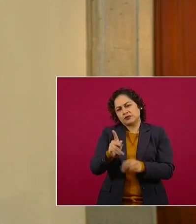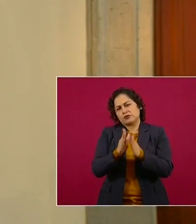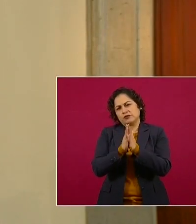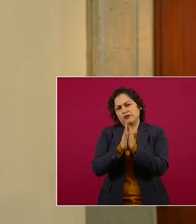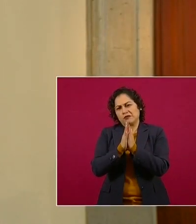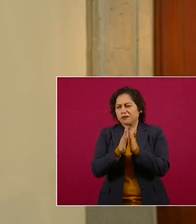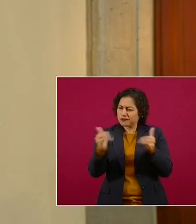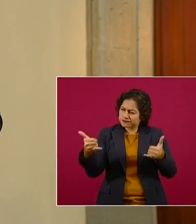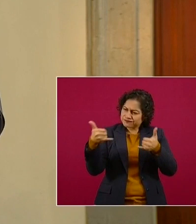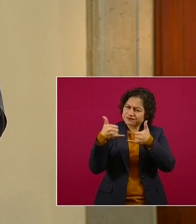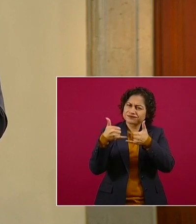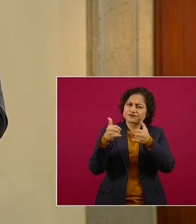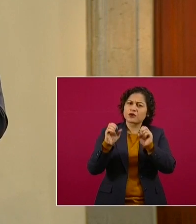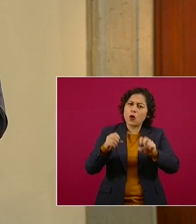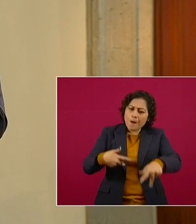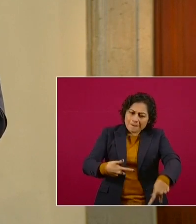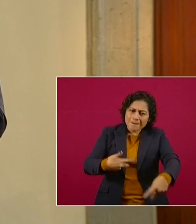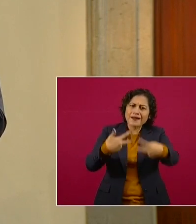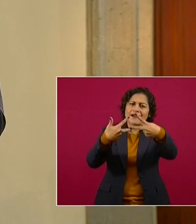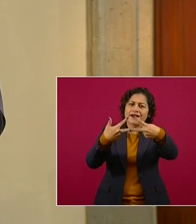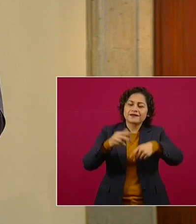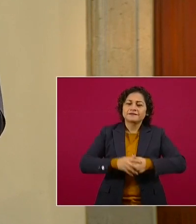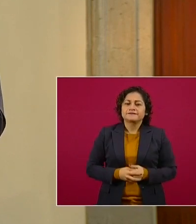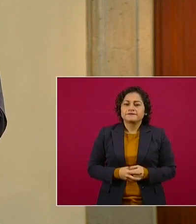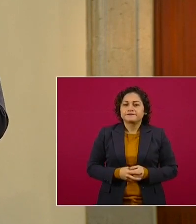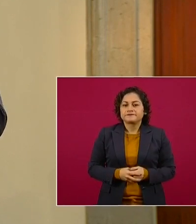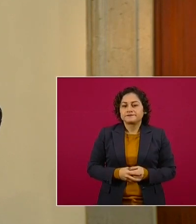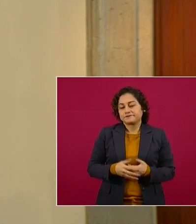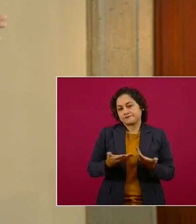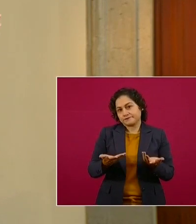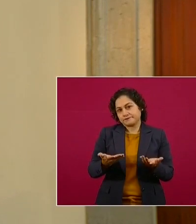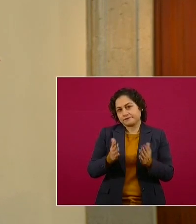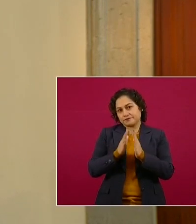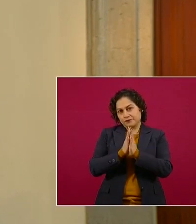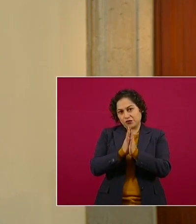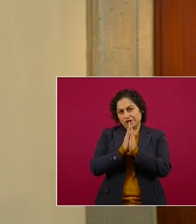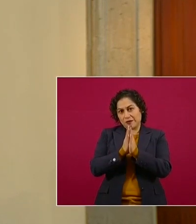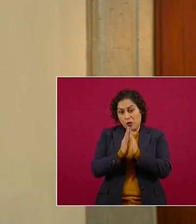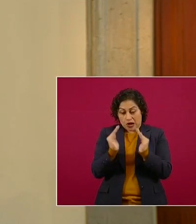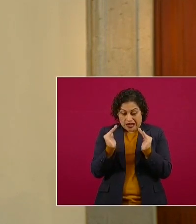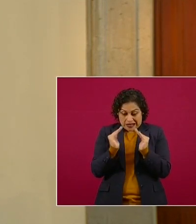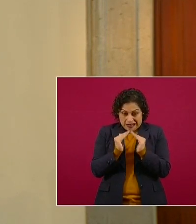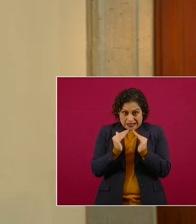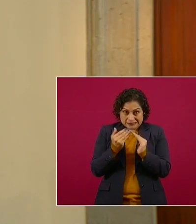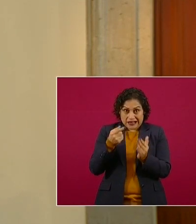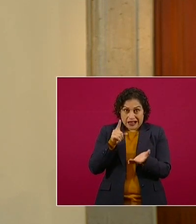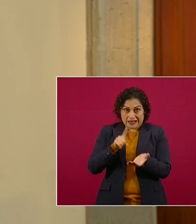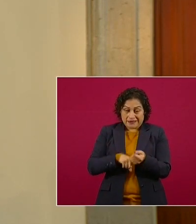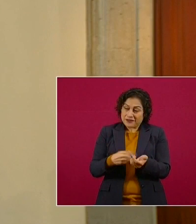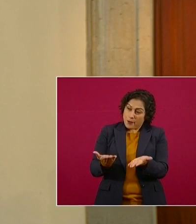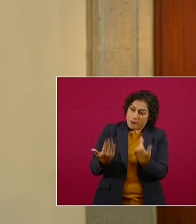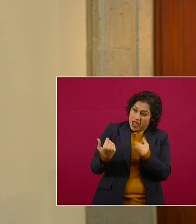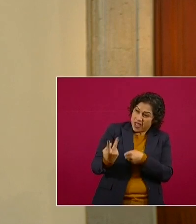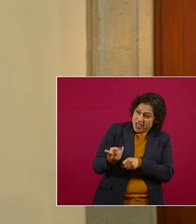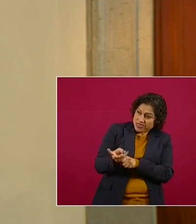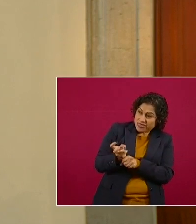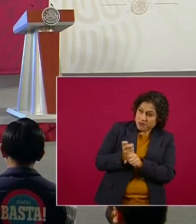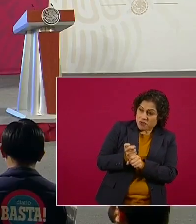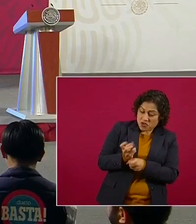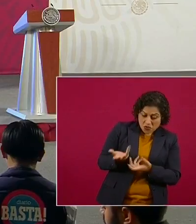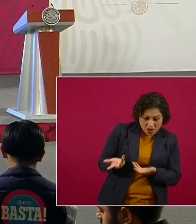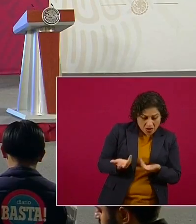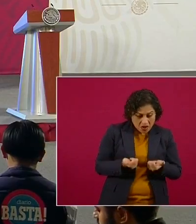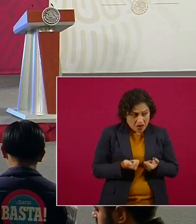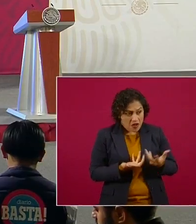los que habitamos la misma casa, porque nuestras